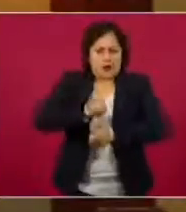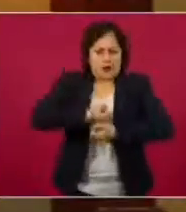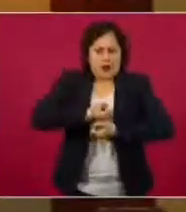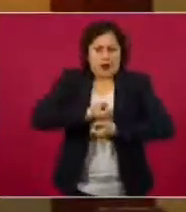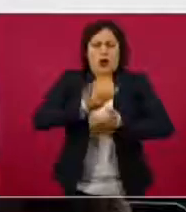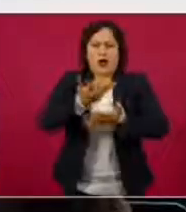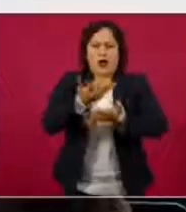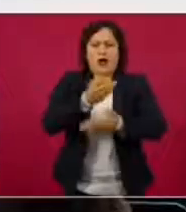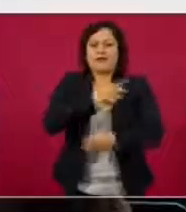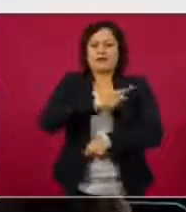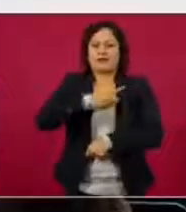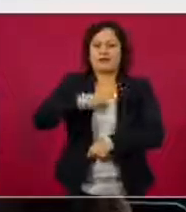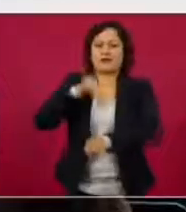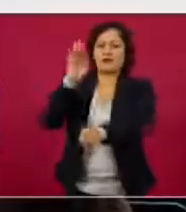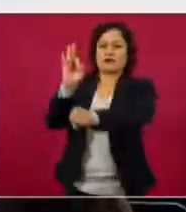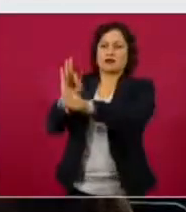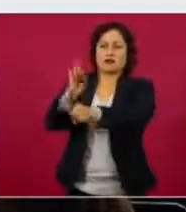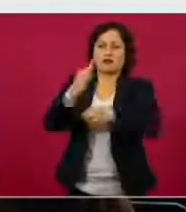garantizados.